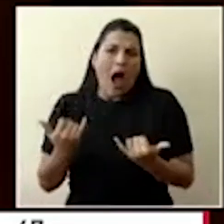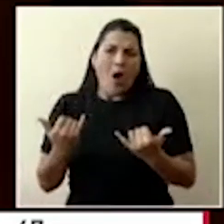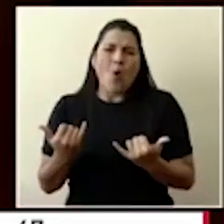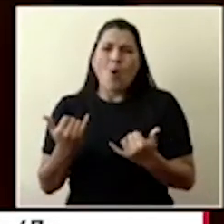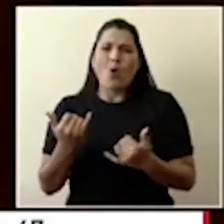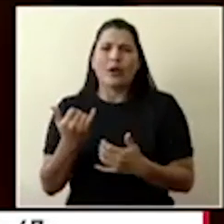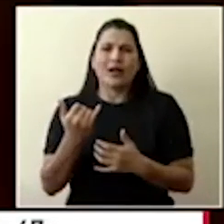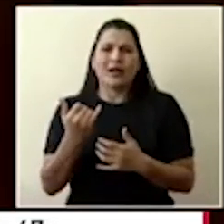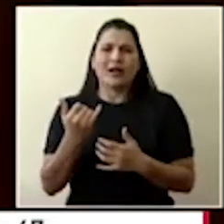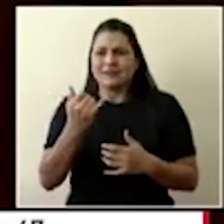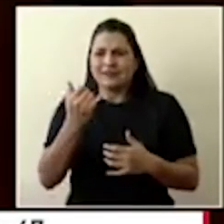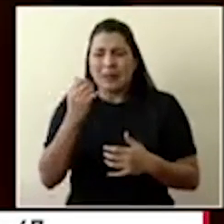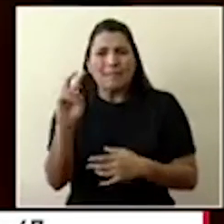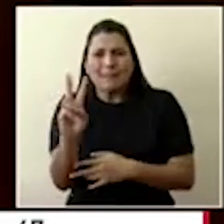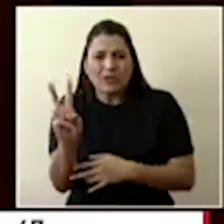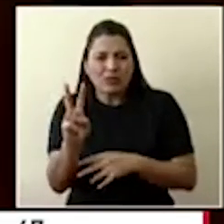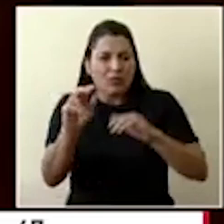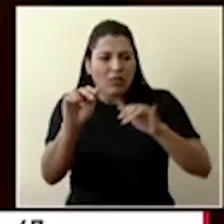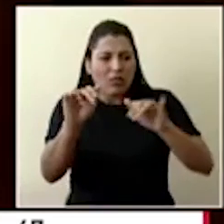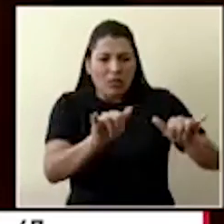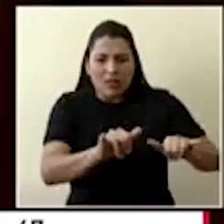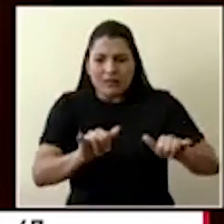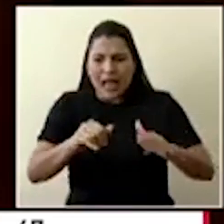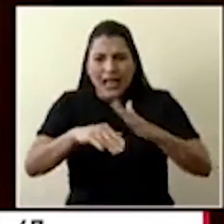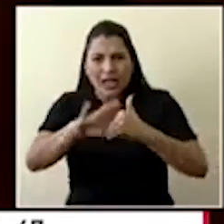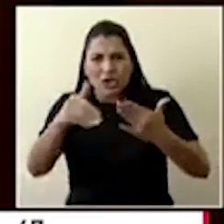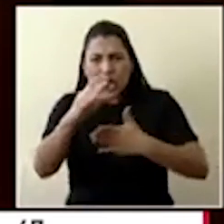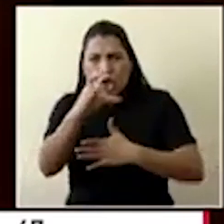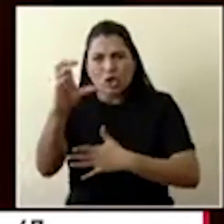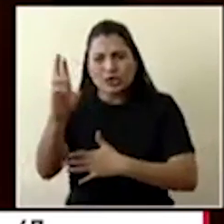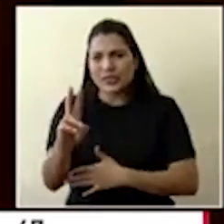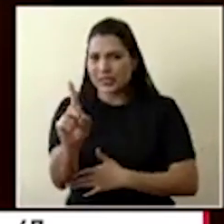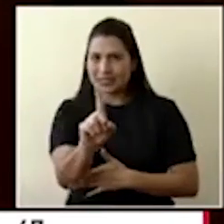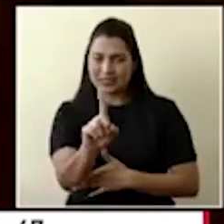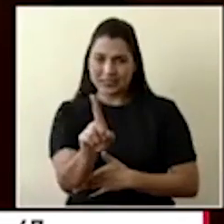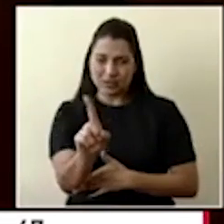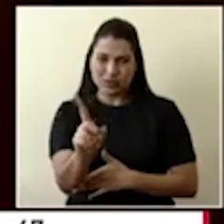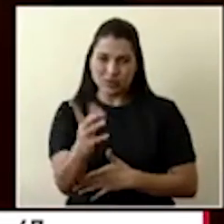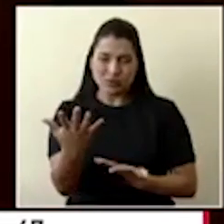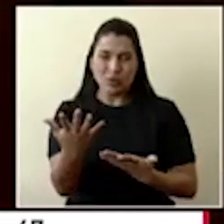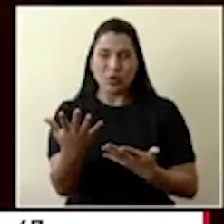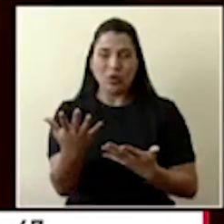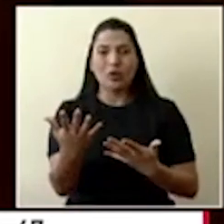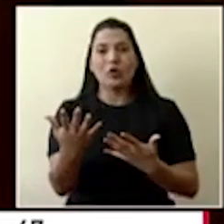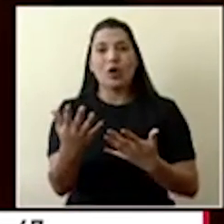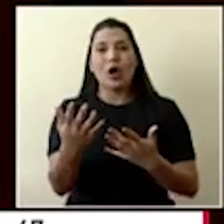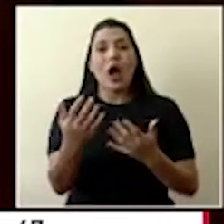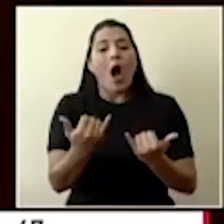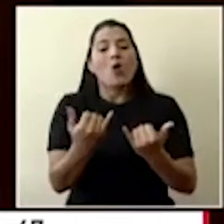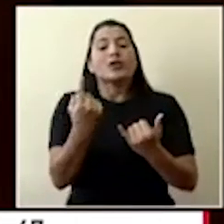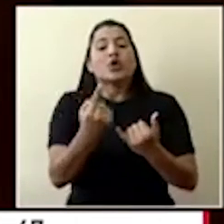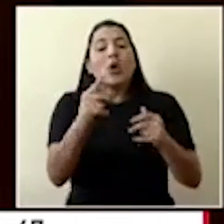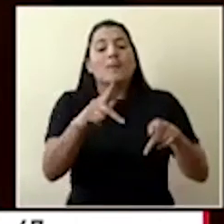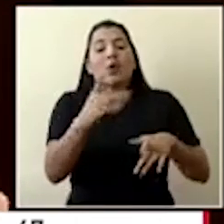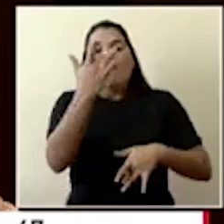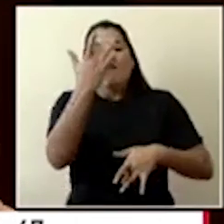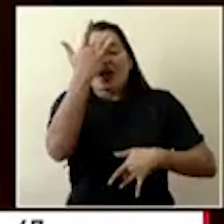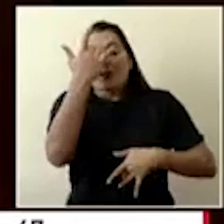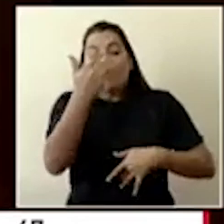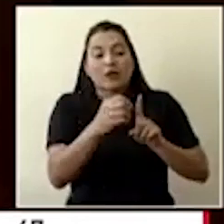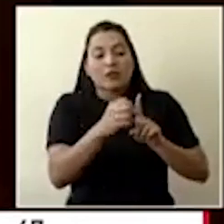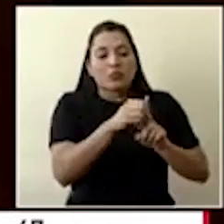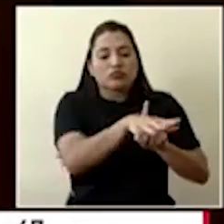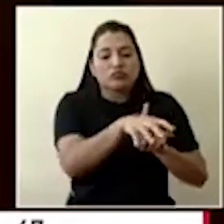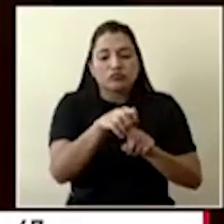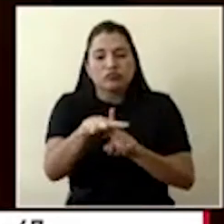ampliada a nivel comunitario, pueden transmitir la enfermedad, pero especialmente a los grupos más cercanos. Y por eso es que estamos